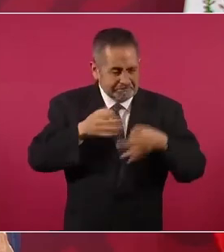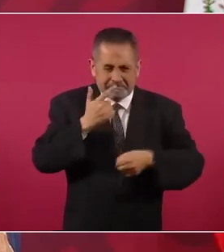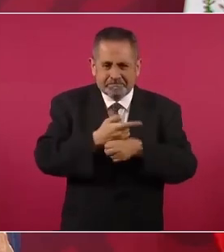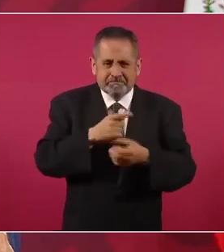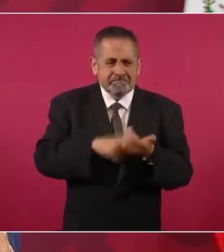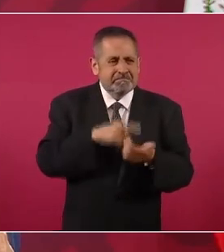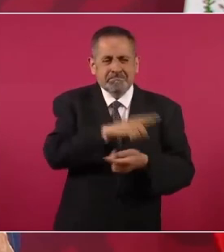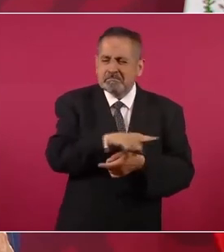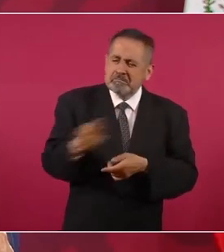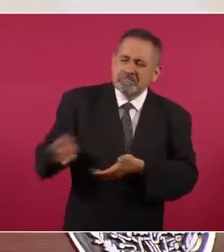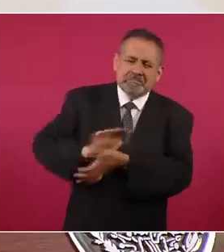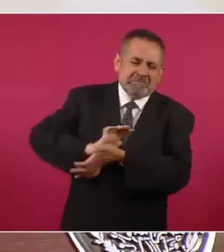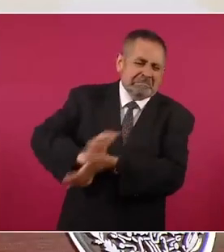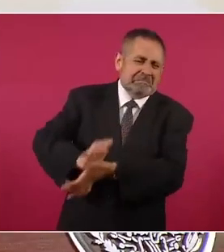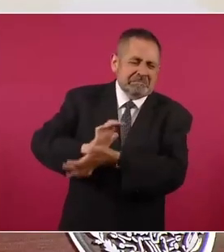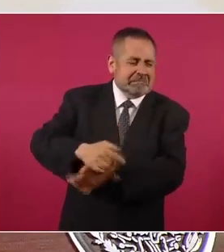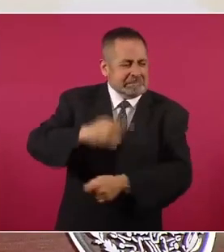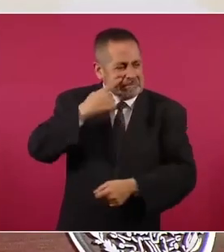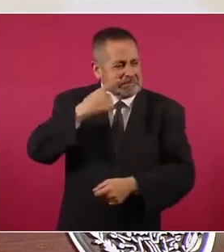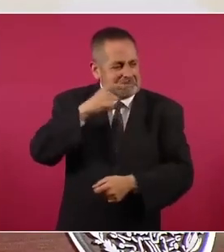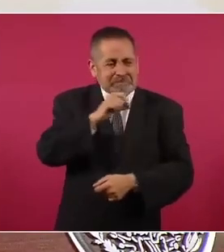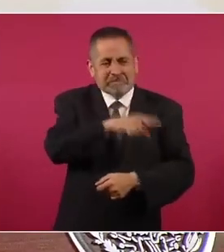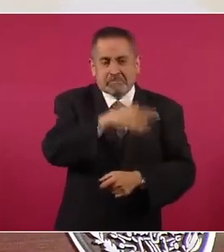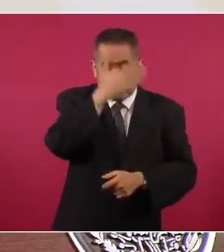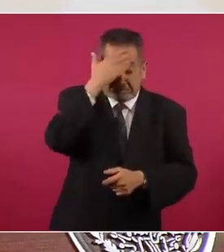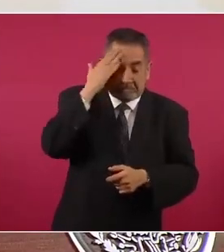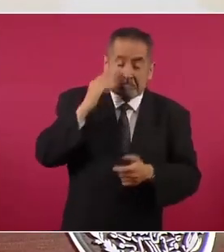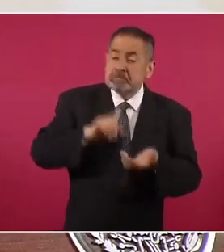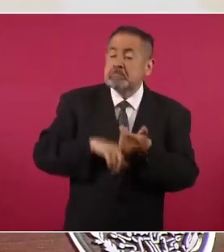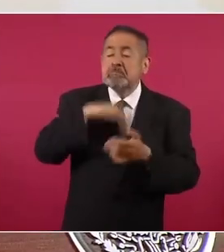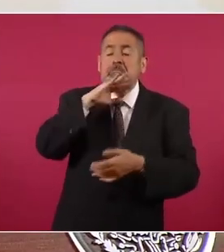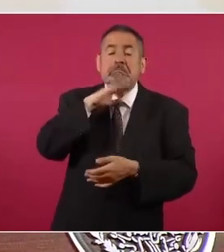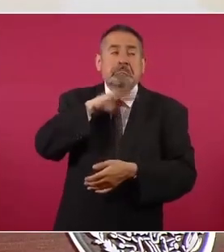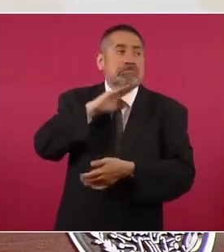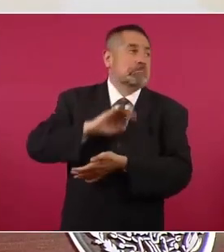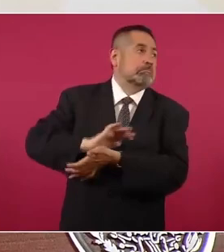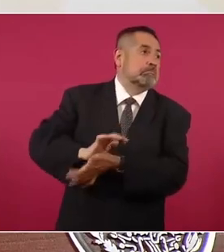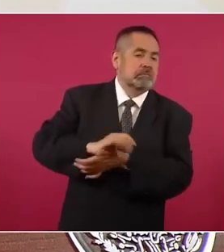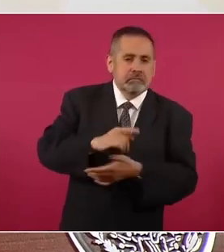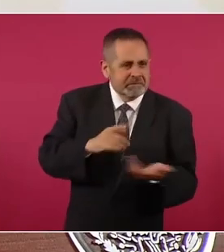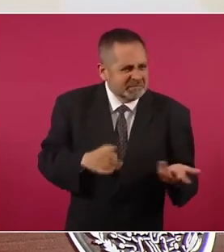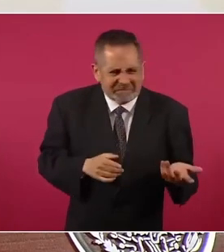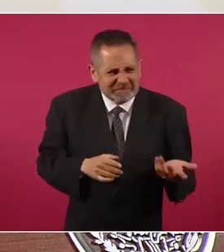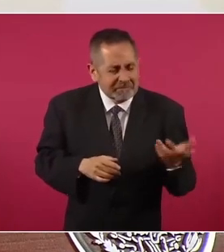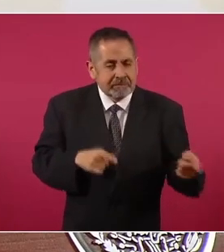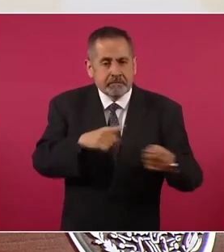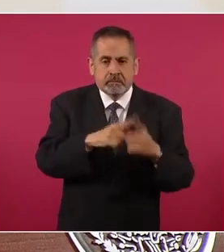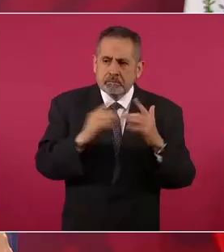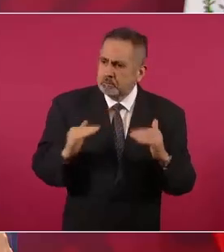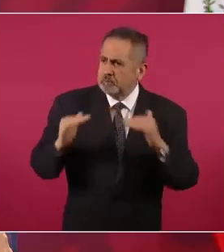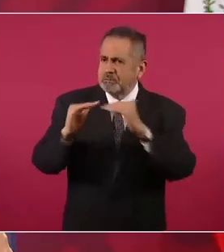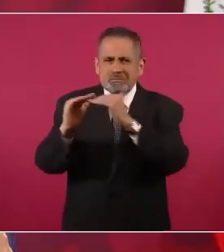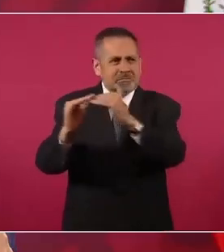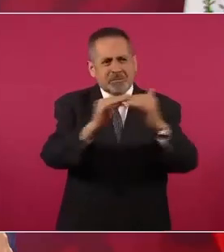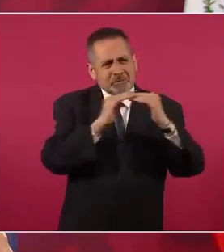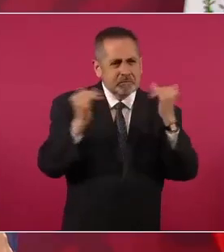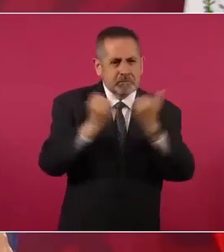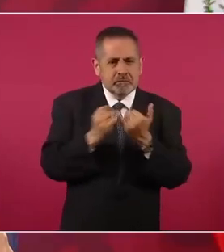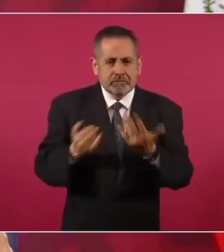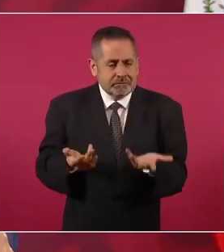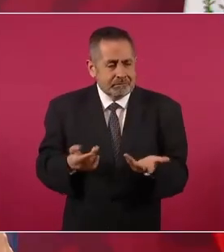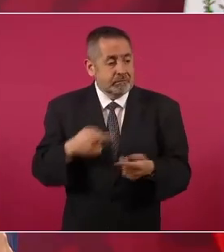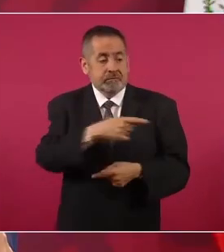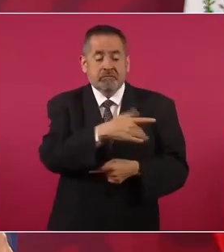discriminan y no se dan cuenta que somos iguales. Y ellos se sienten